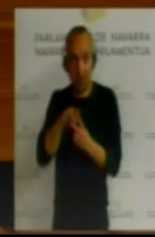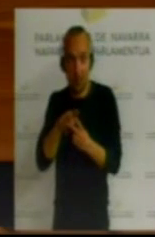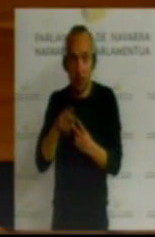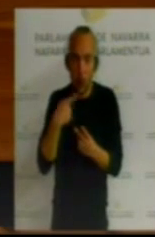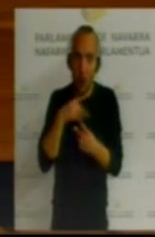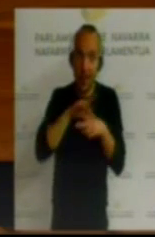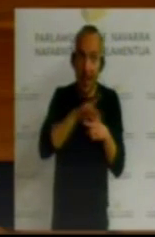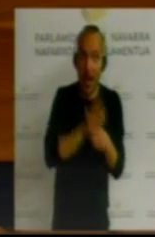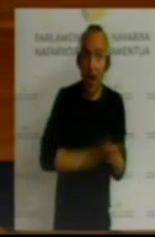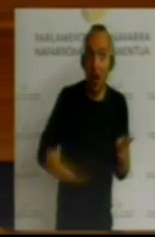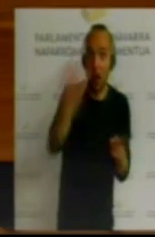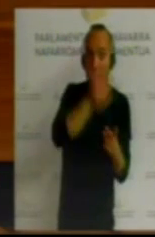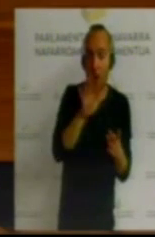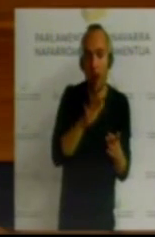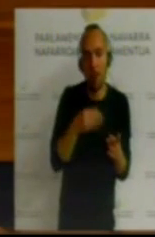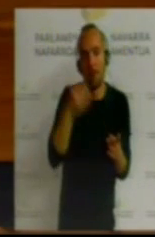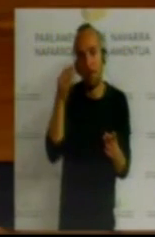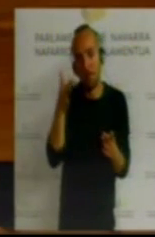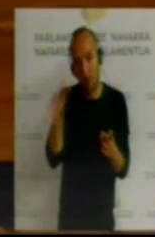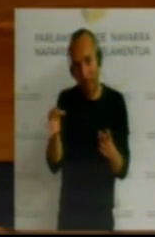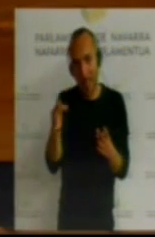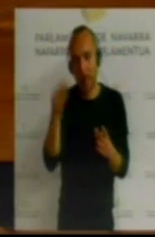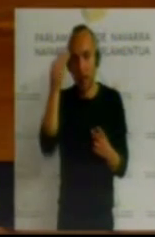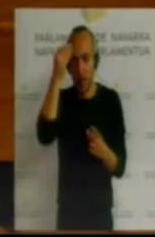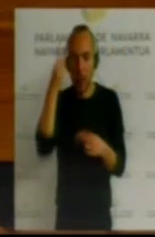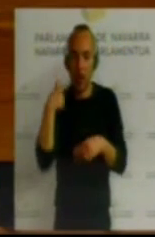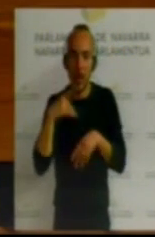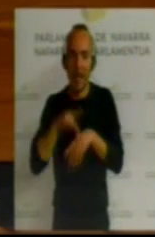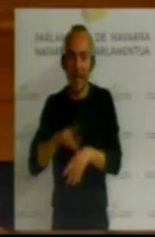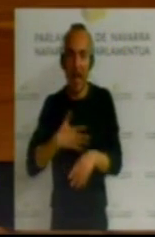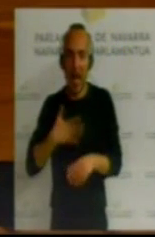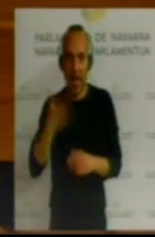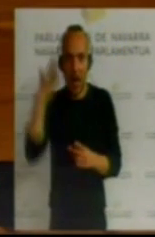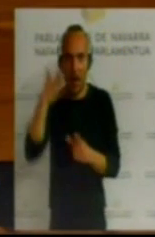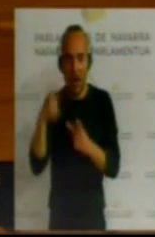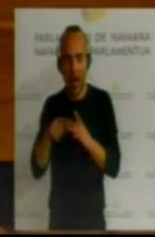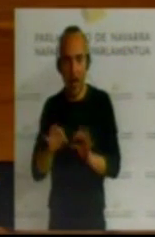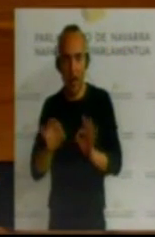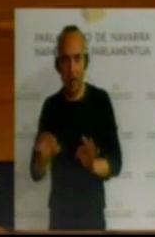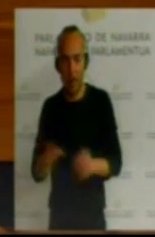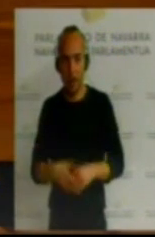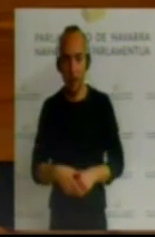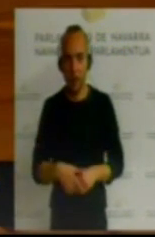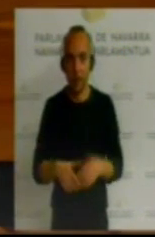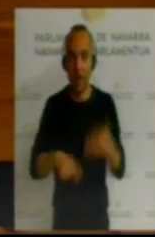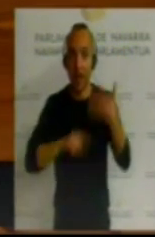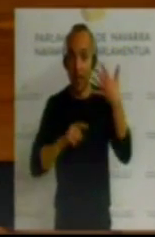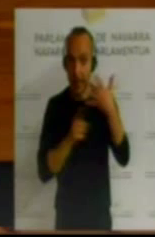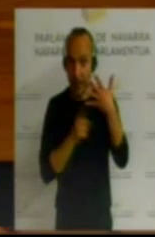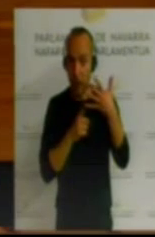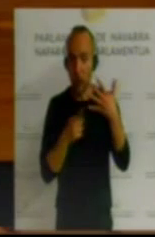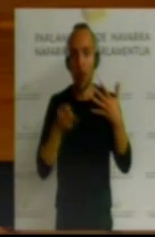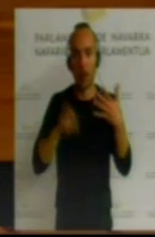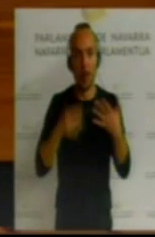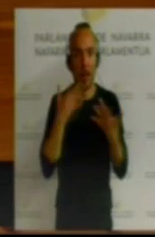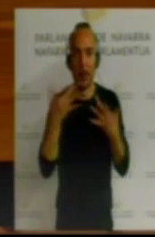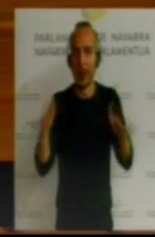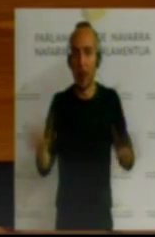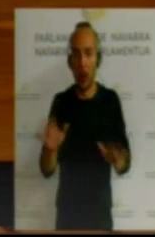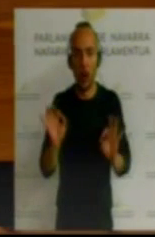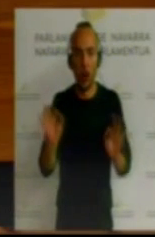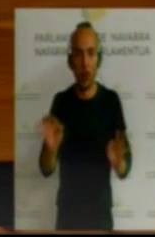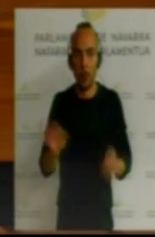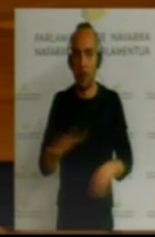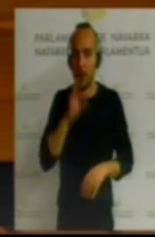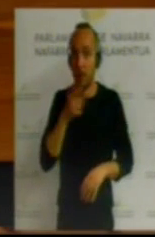de la guía nacional, a hacer una guía Navarra. Y en el punto 5 también nos abstendremos siguiendo la misma línea, si